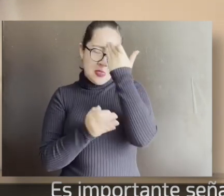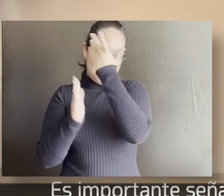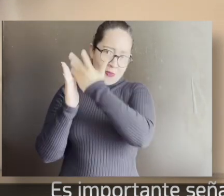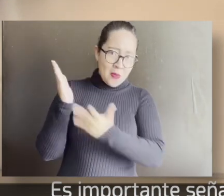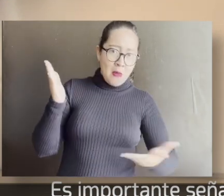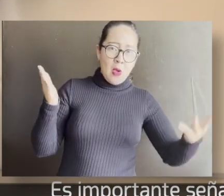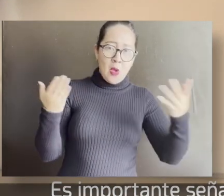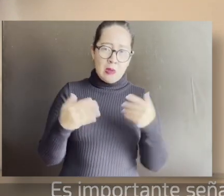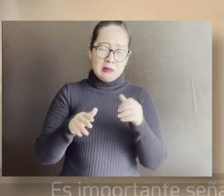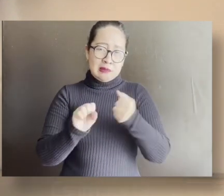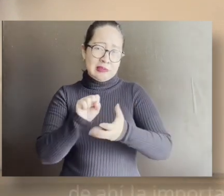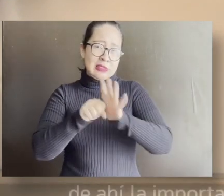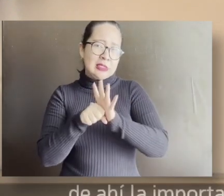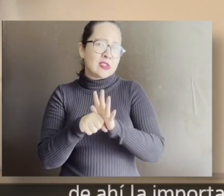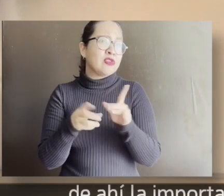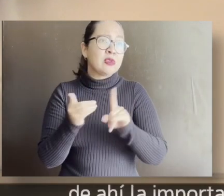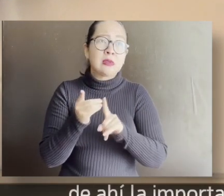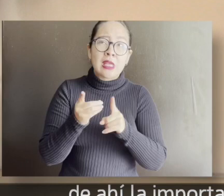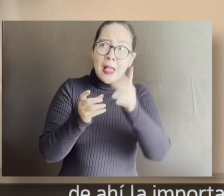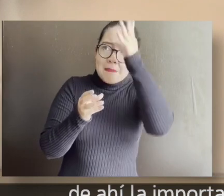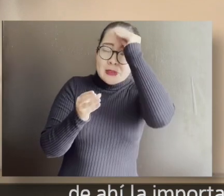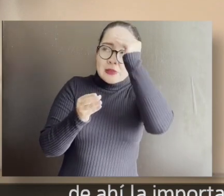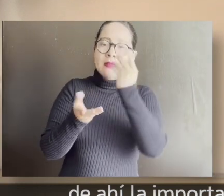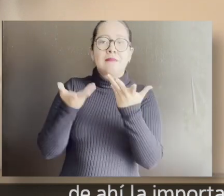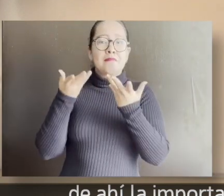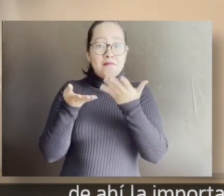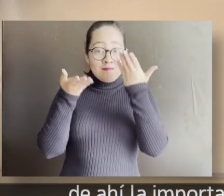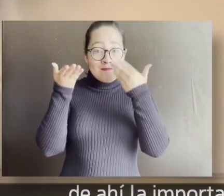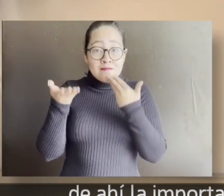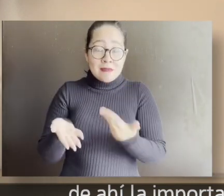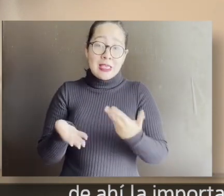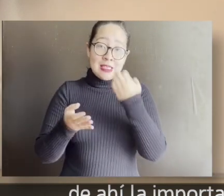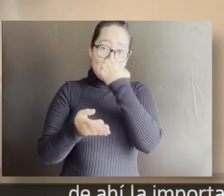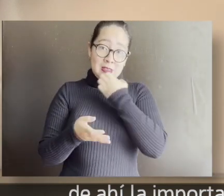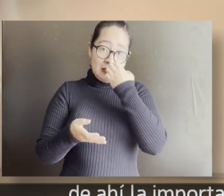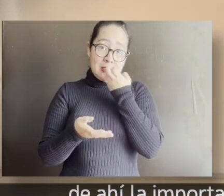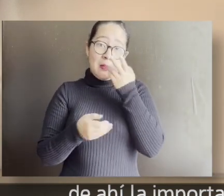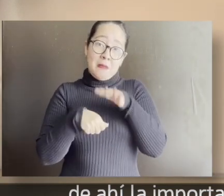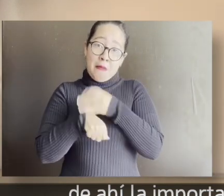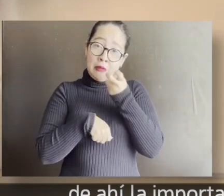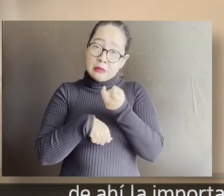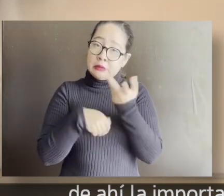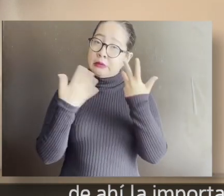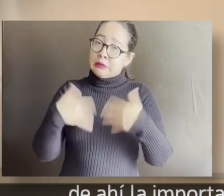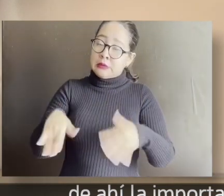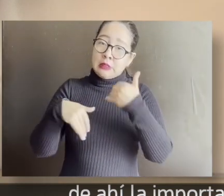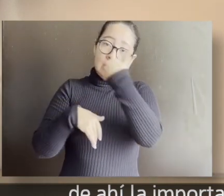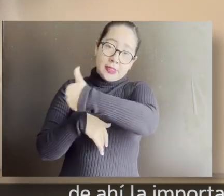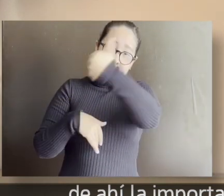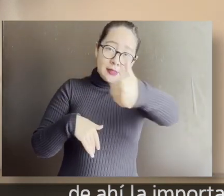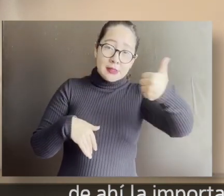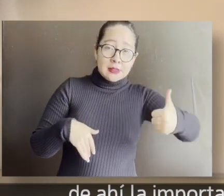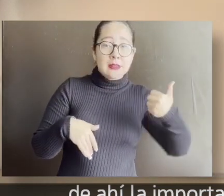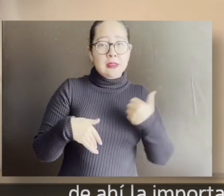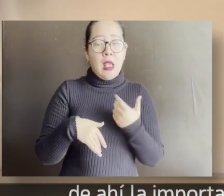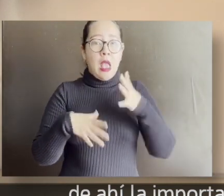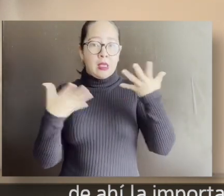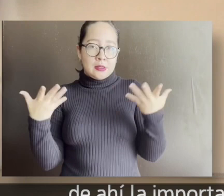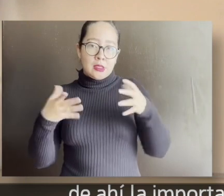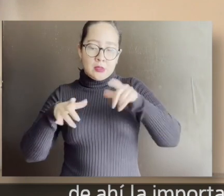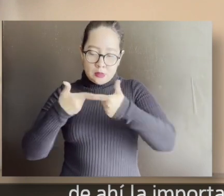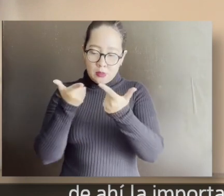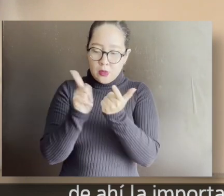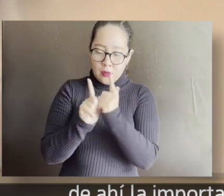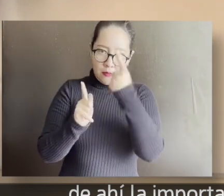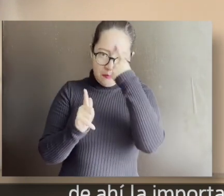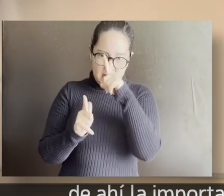pandemia es la escuela. De ahí la importancia de integrar en cada una de ellas los comités de salud